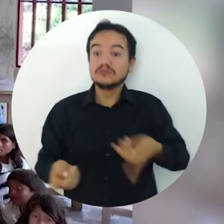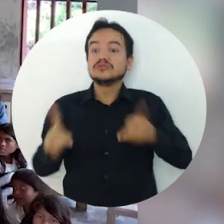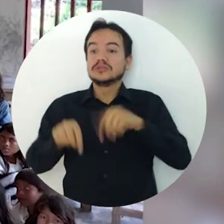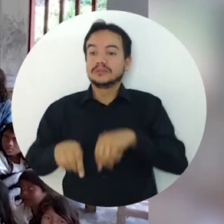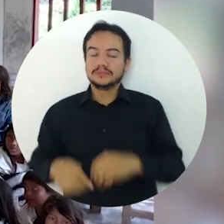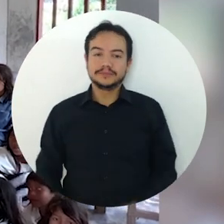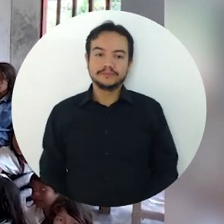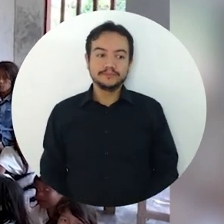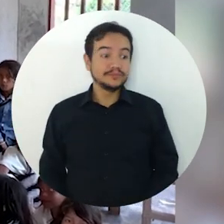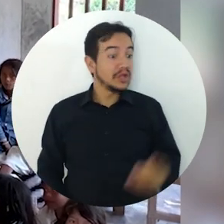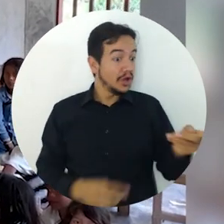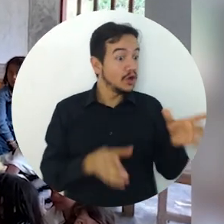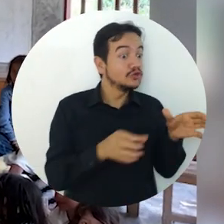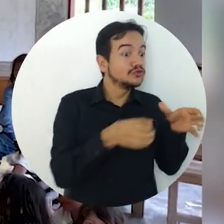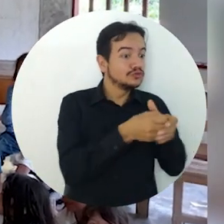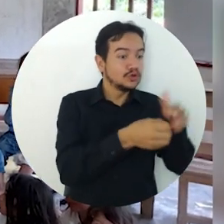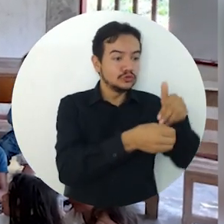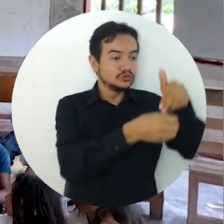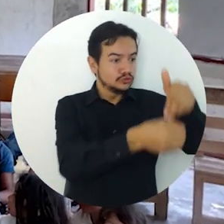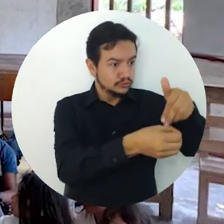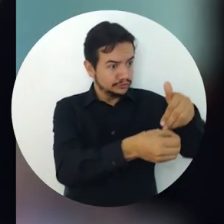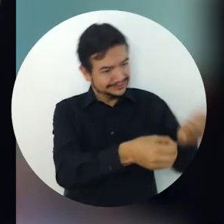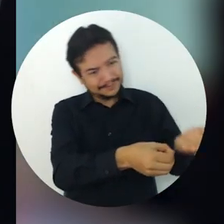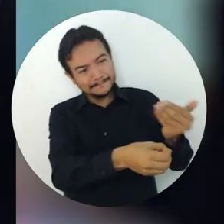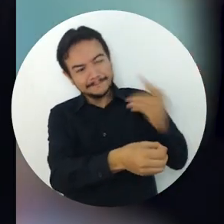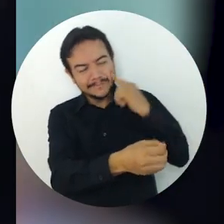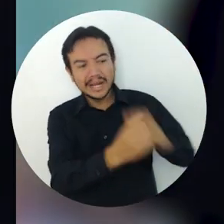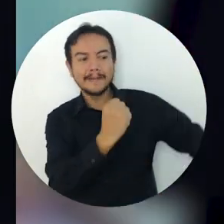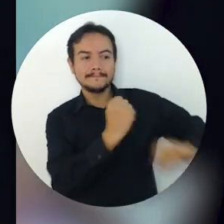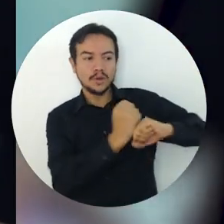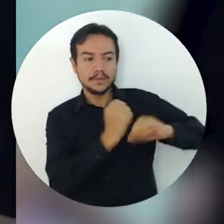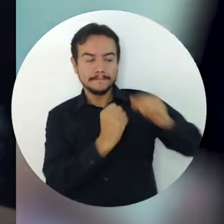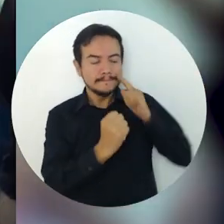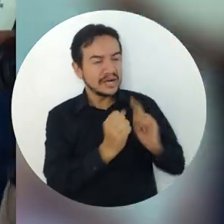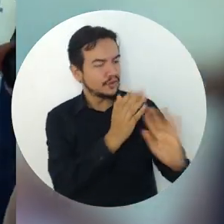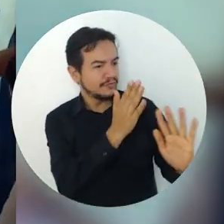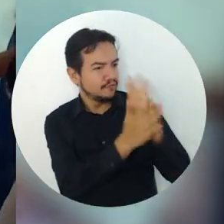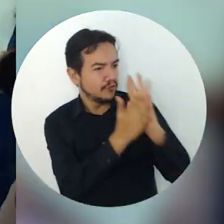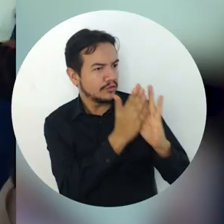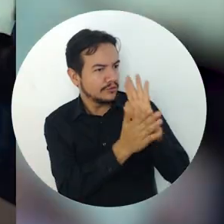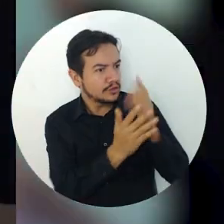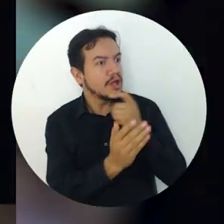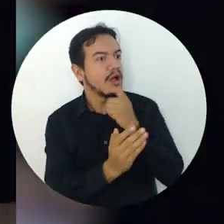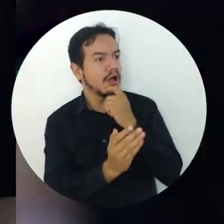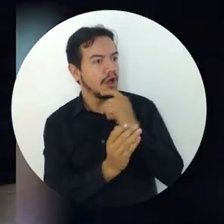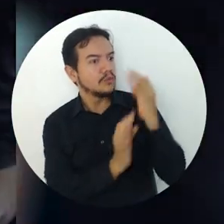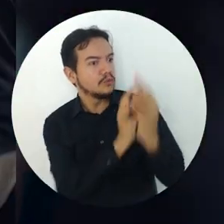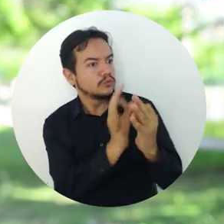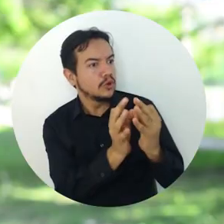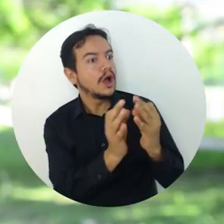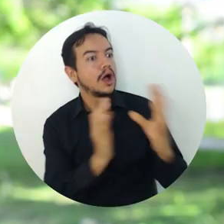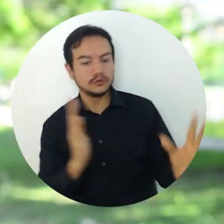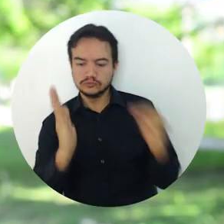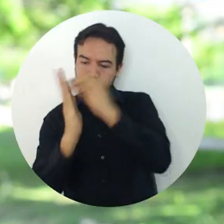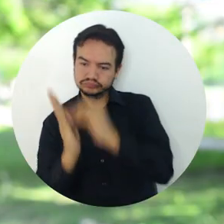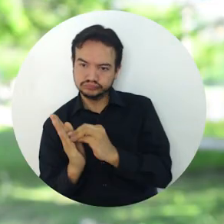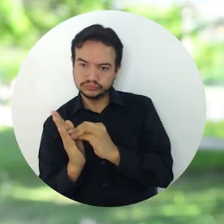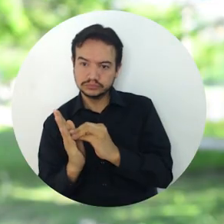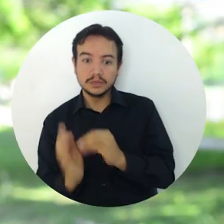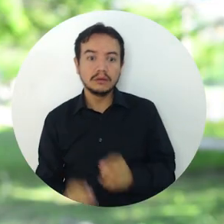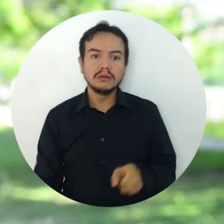La investigación vincula a las comunidades locales para hacerlas partícipes de la producción de conocimiento y la conservación. La